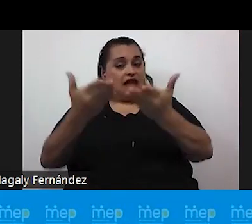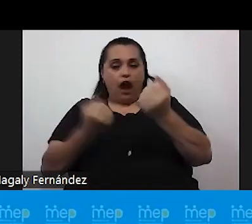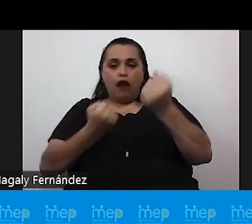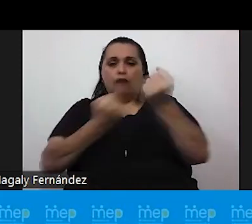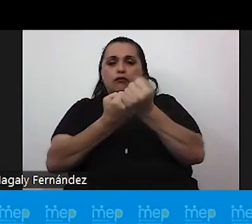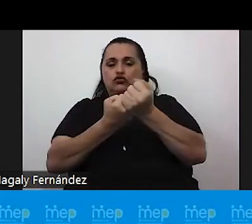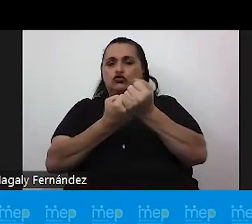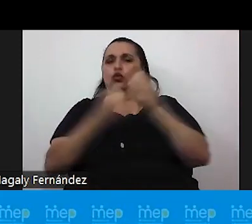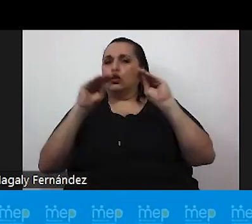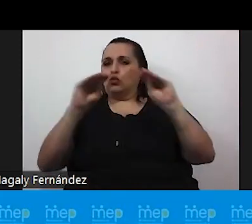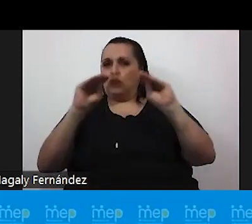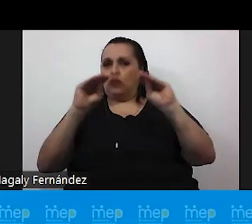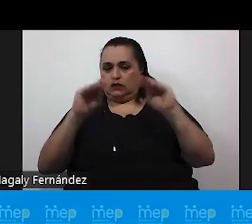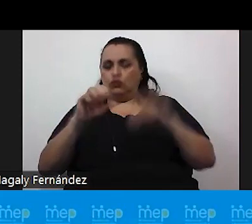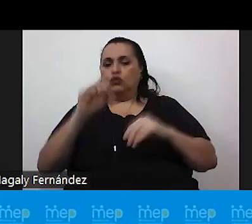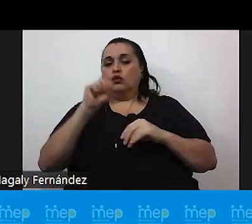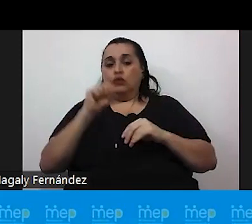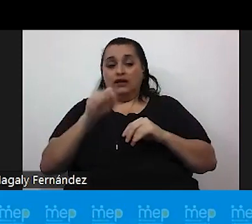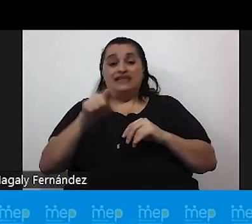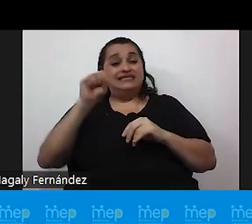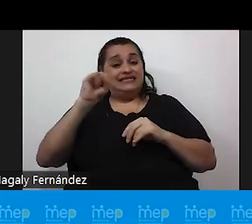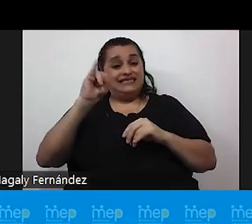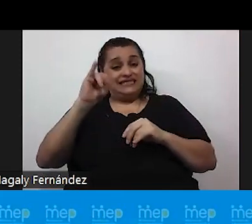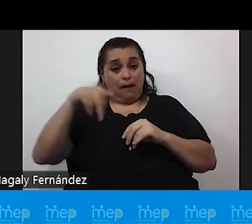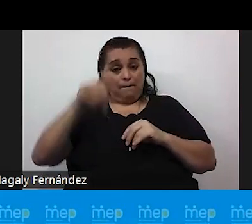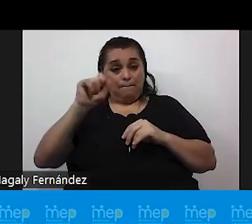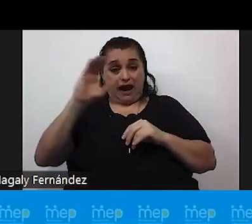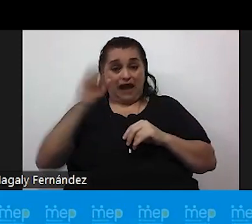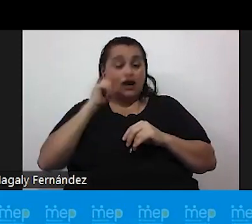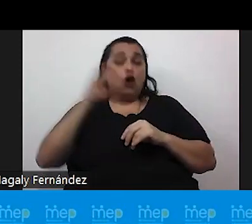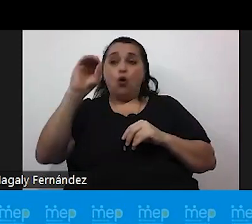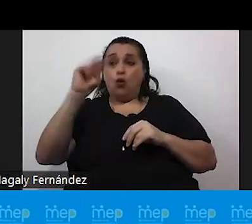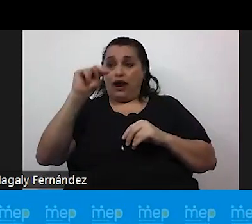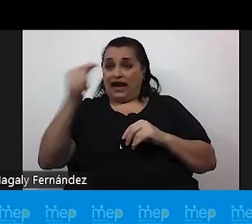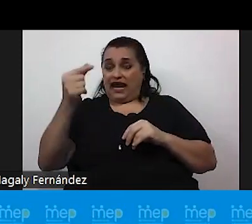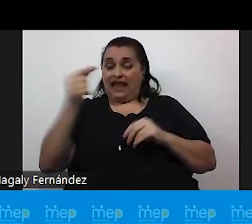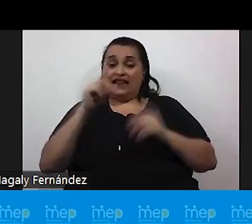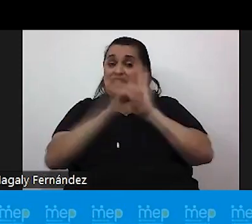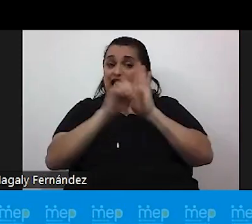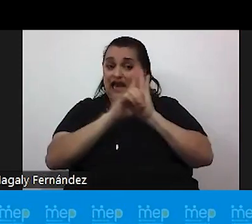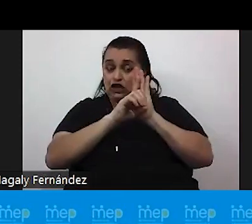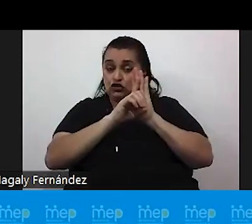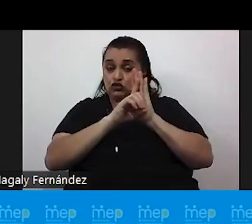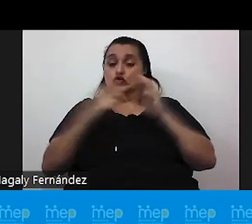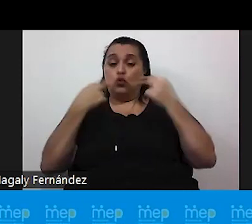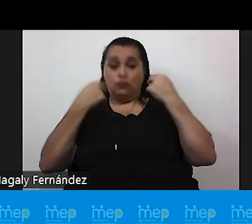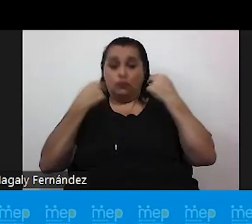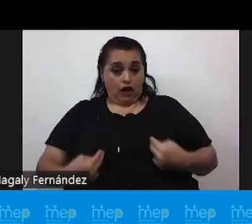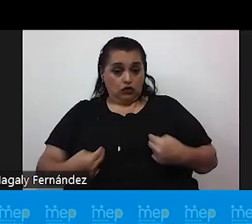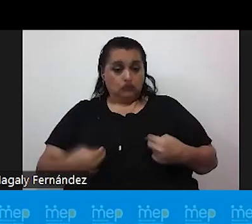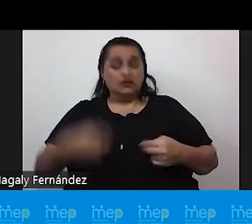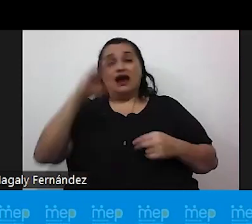el CIPAC es una ONG de derechos humanos GAFADIS y SIGUELAR son